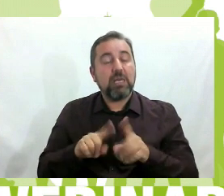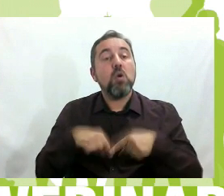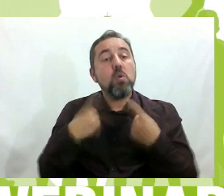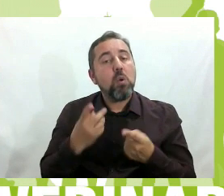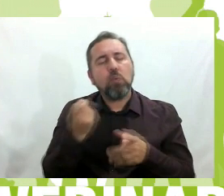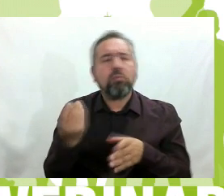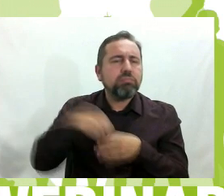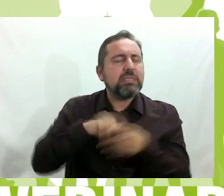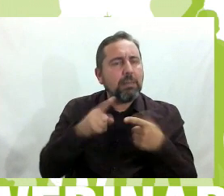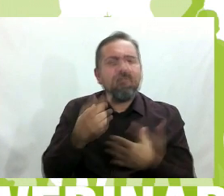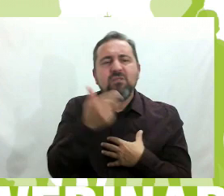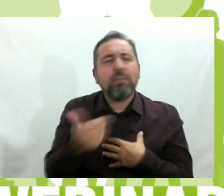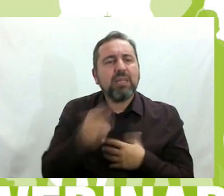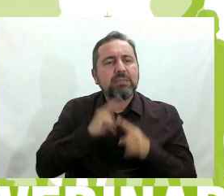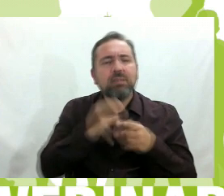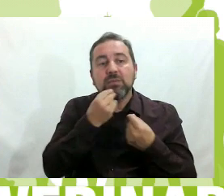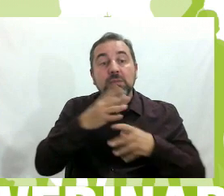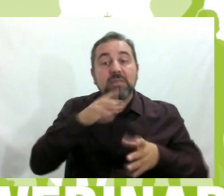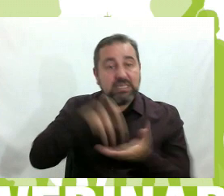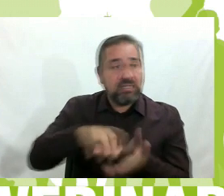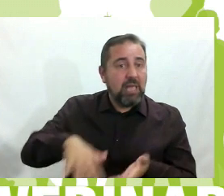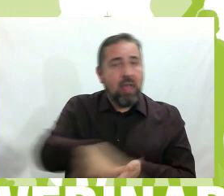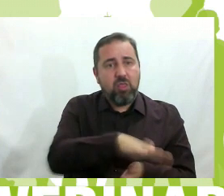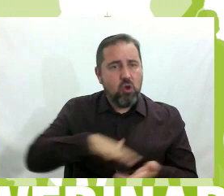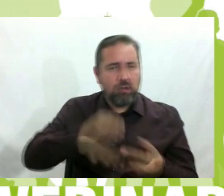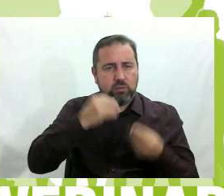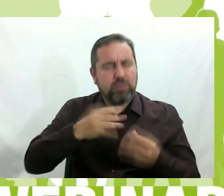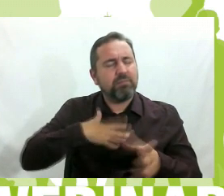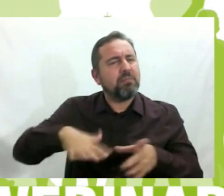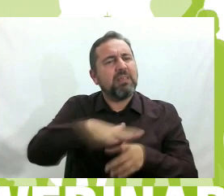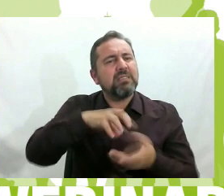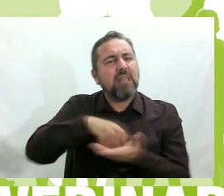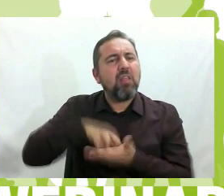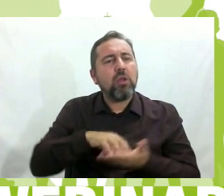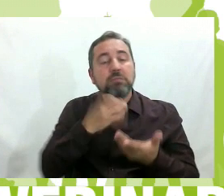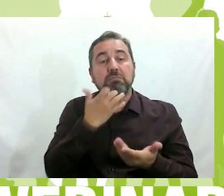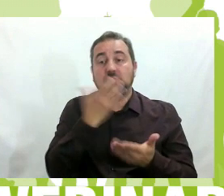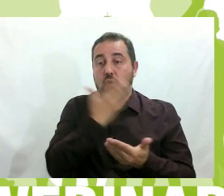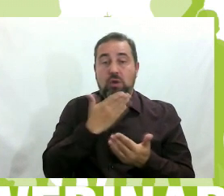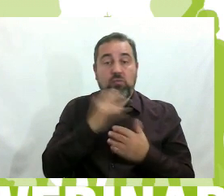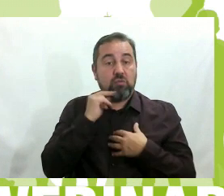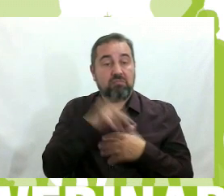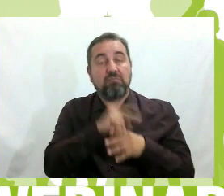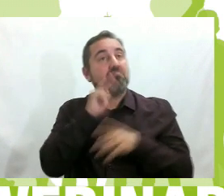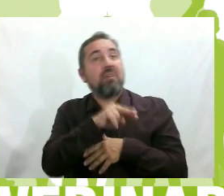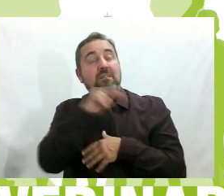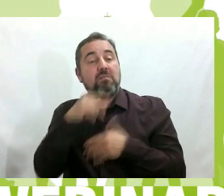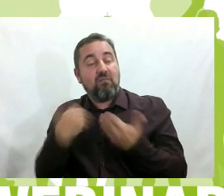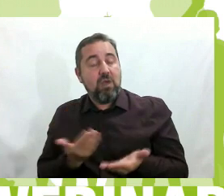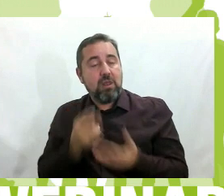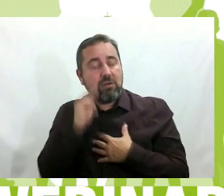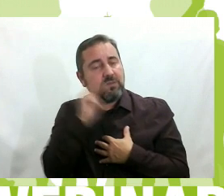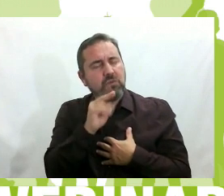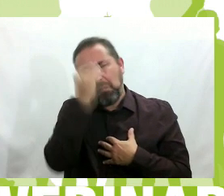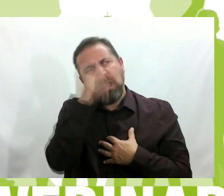ingrediente muy fundamental que son unas estupendas instalaciones. Son unas instalaciones que tú, si ves el cole desde afuera, no te quedas, no